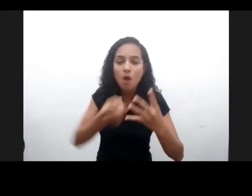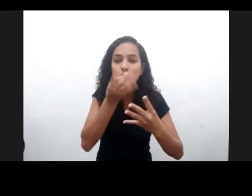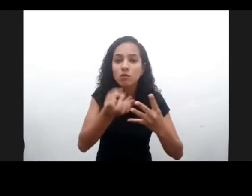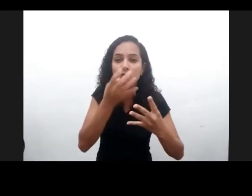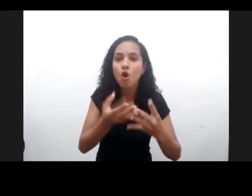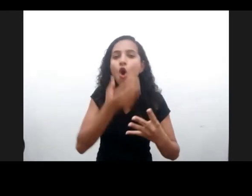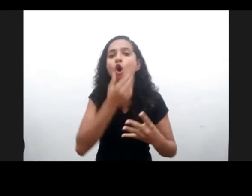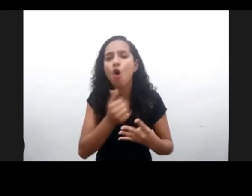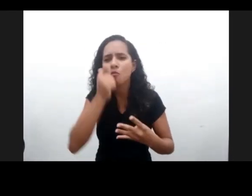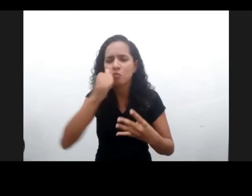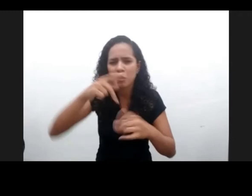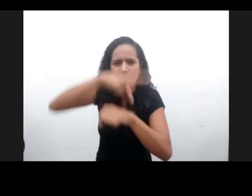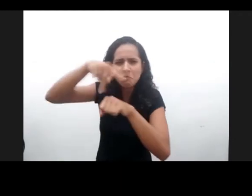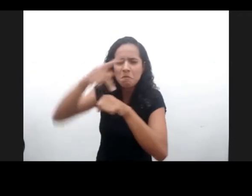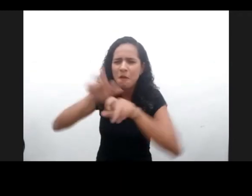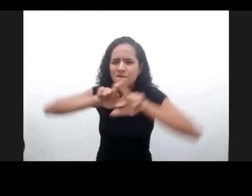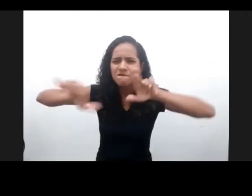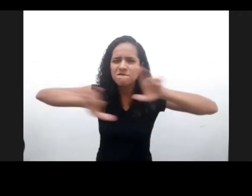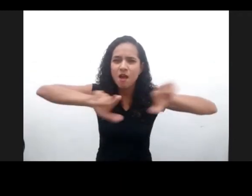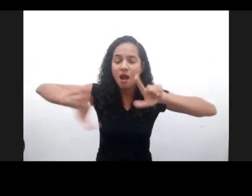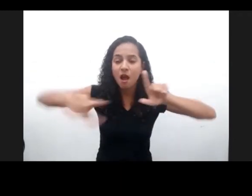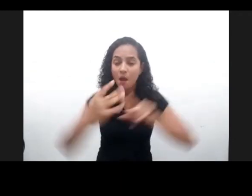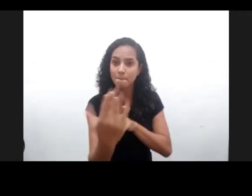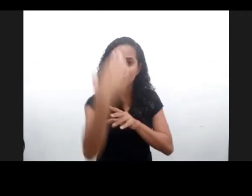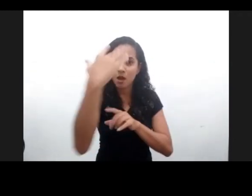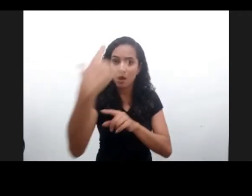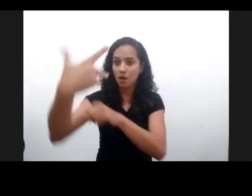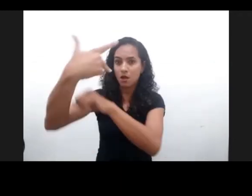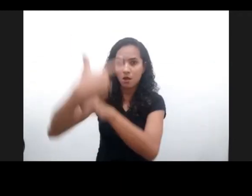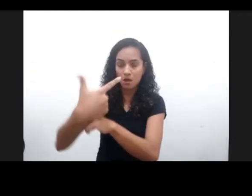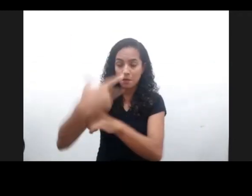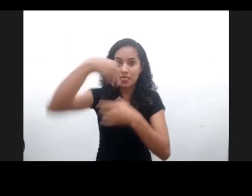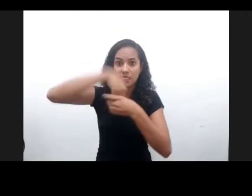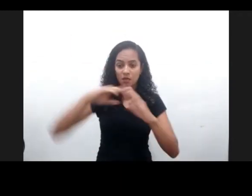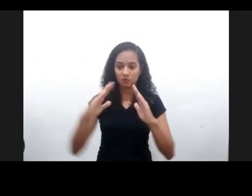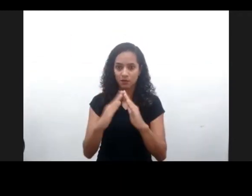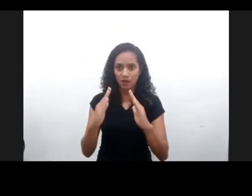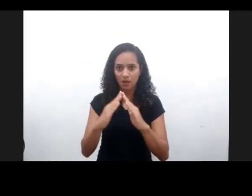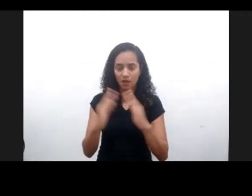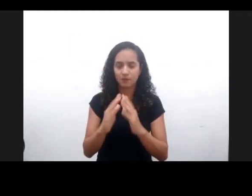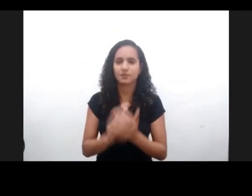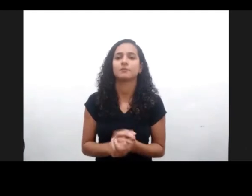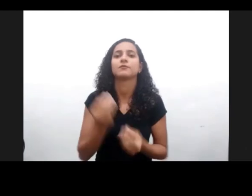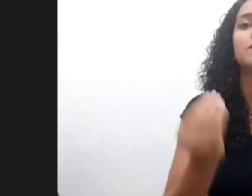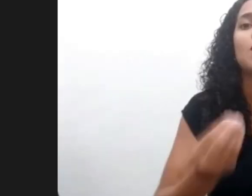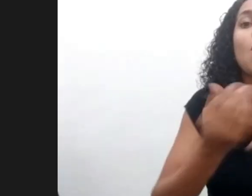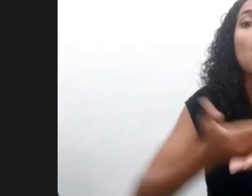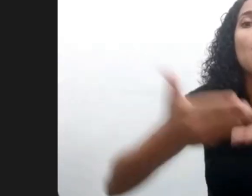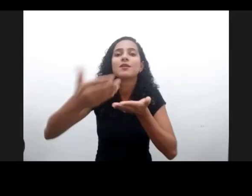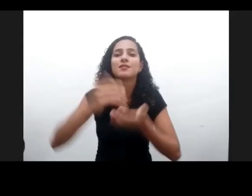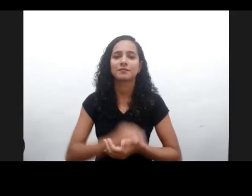testimonios de hombres y mujeres de diferentes países que hablarán delante de la Cámara directamente desde sus hogares. Veamos.